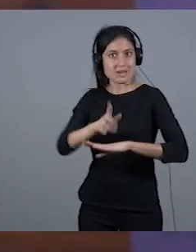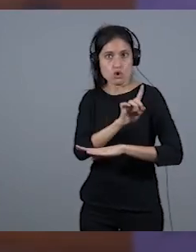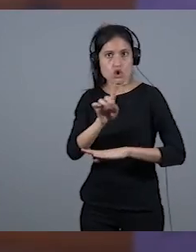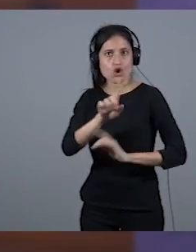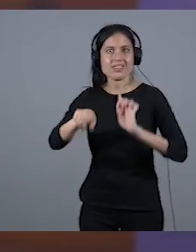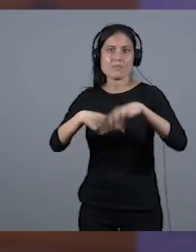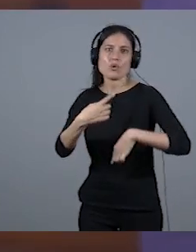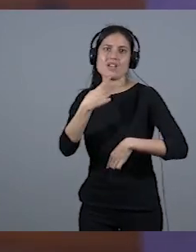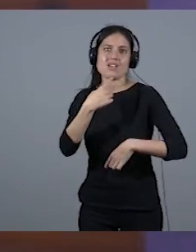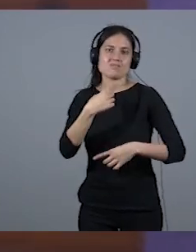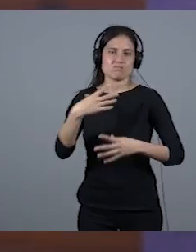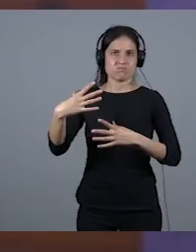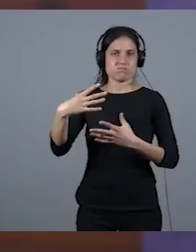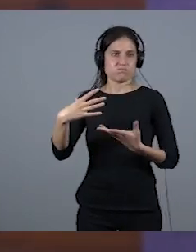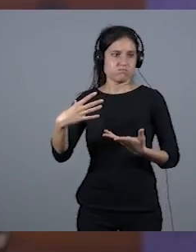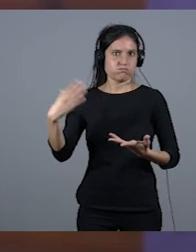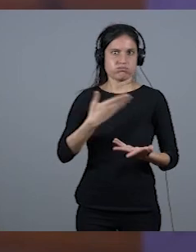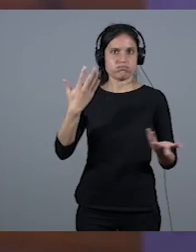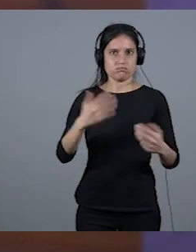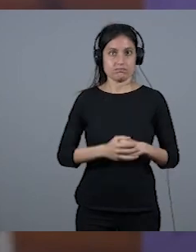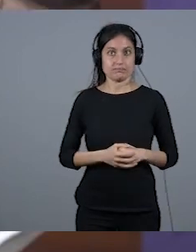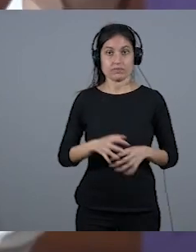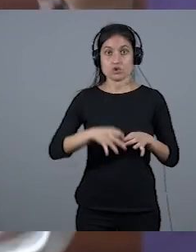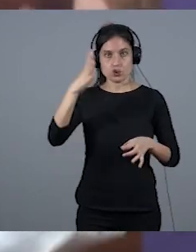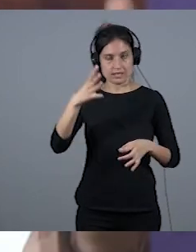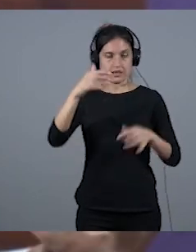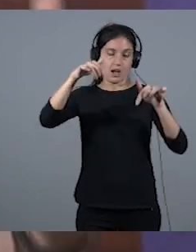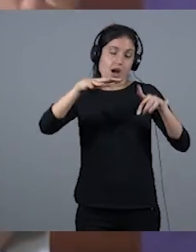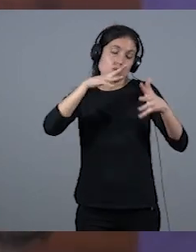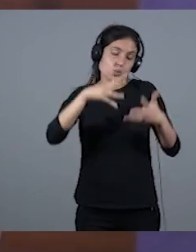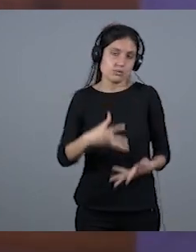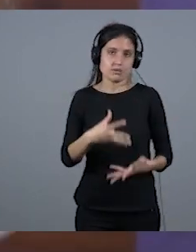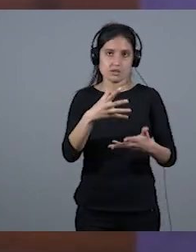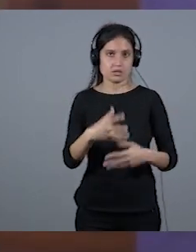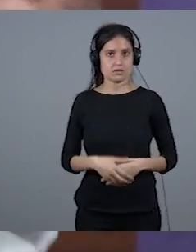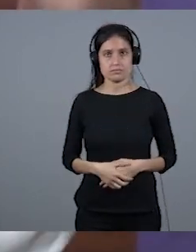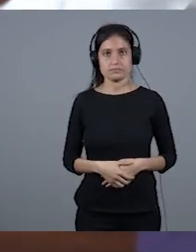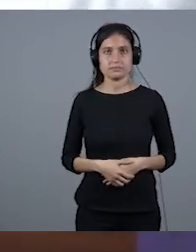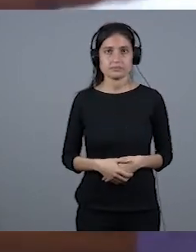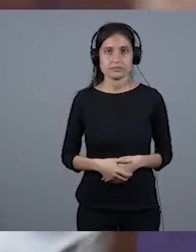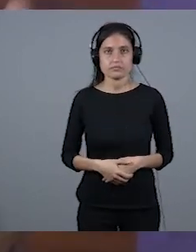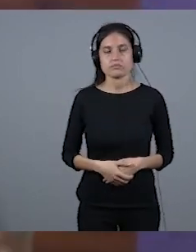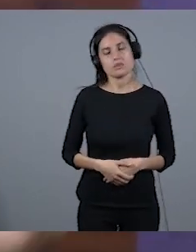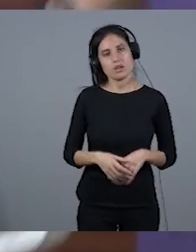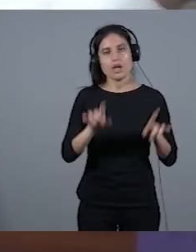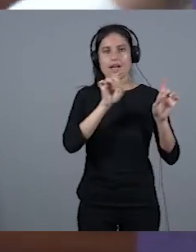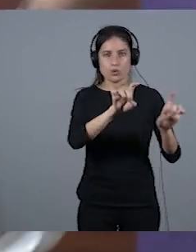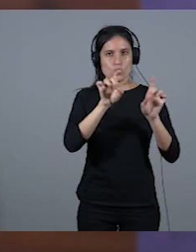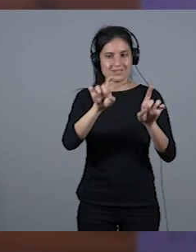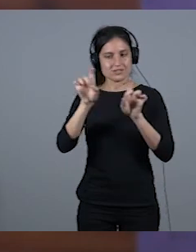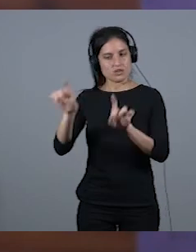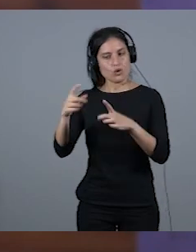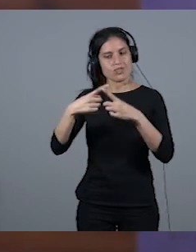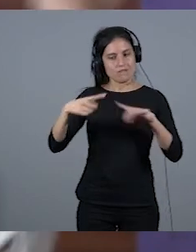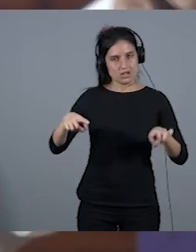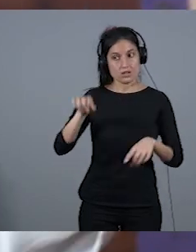afortunadamente hoy día vamos teniendo otra educación. Tú vea que